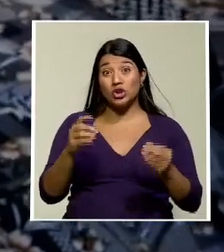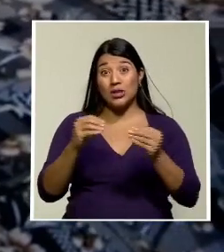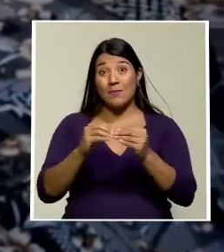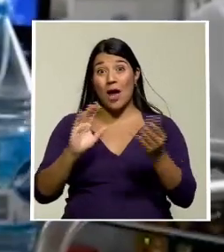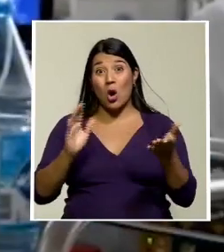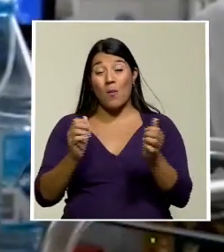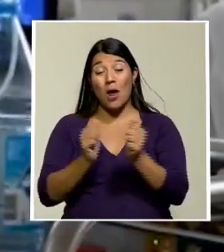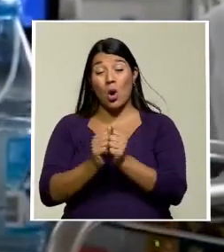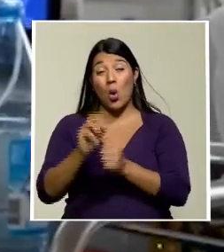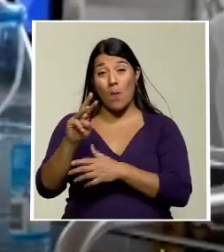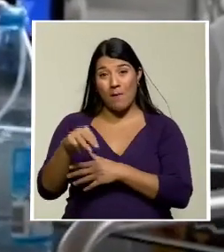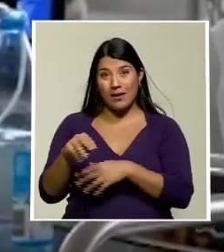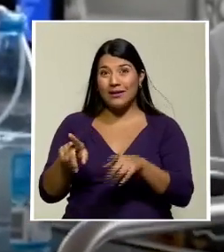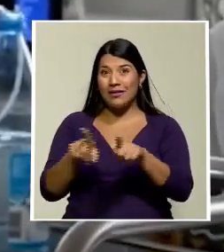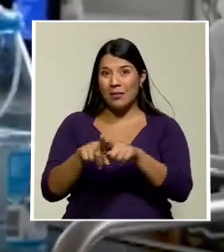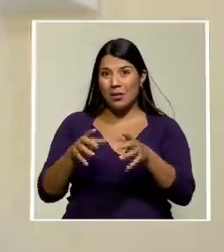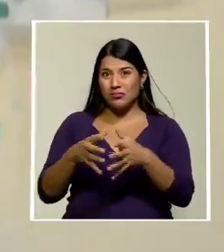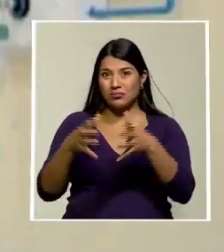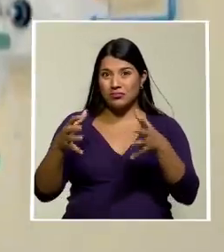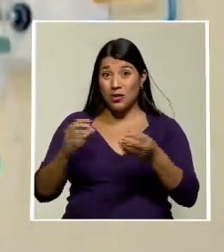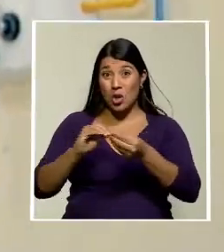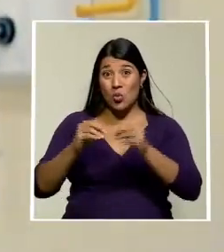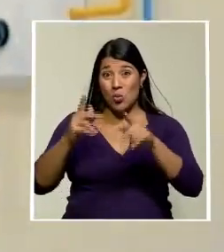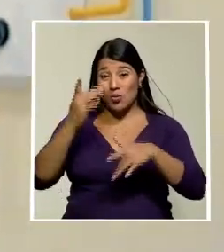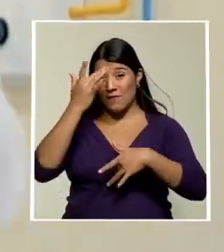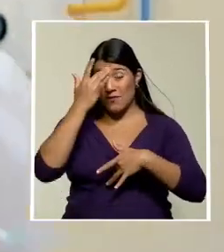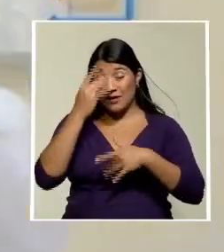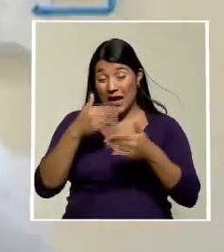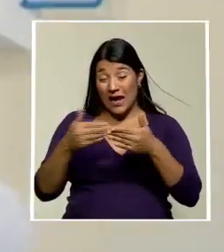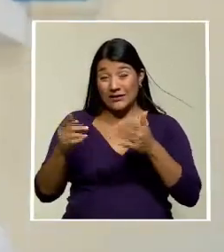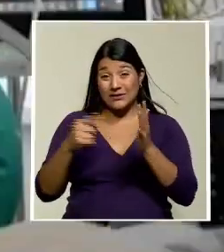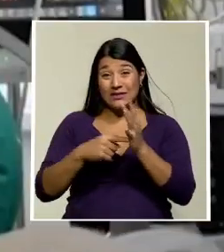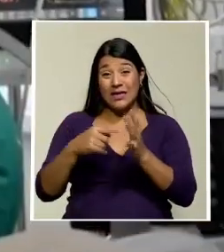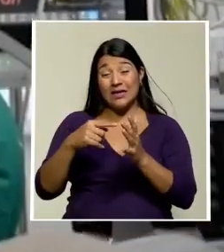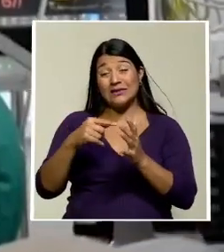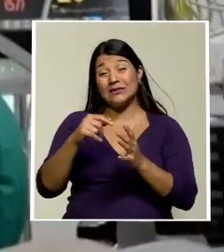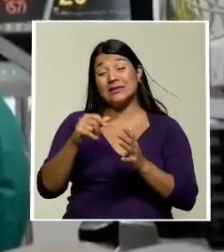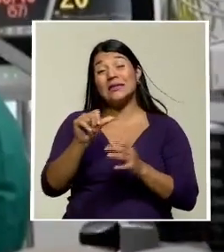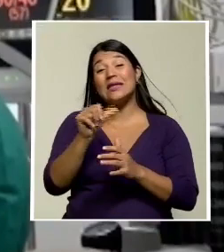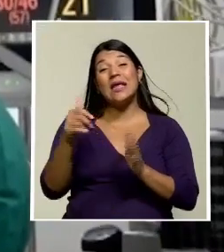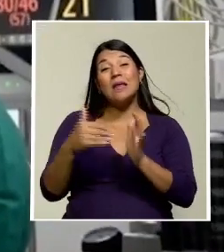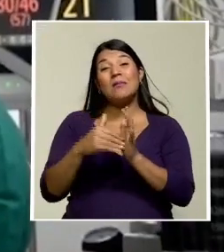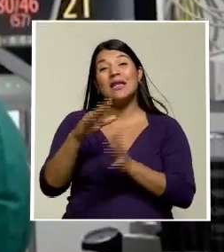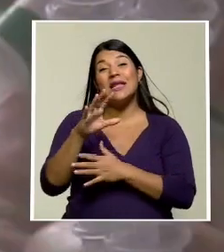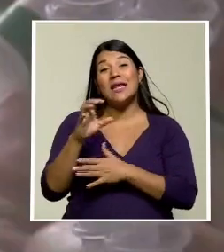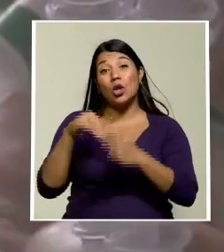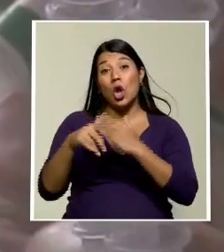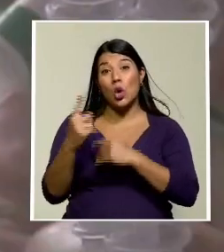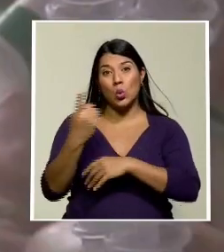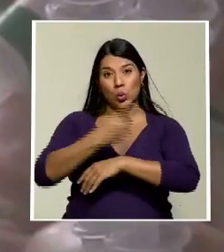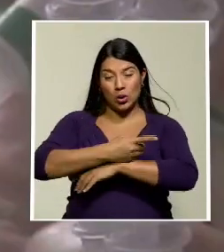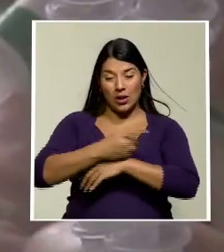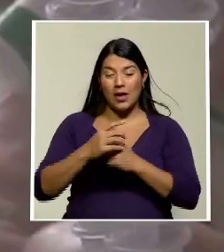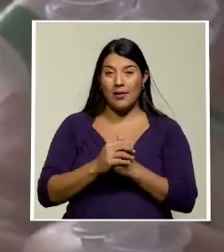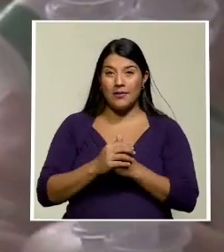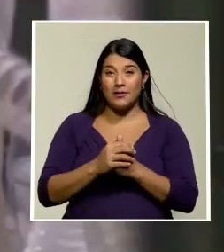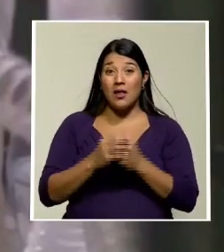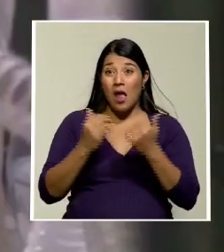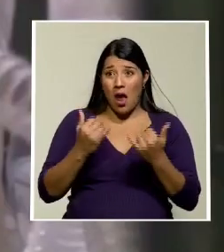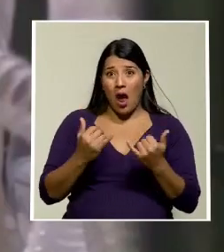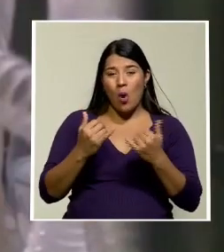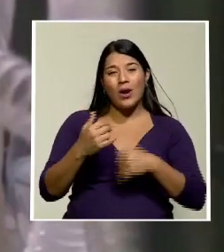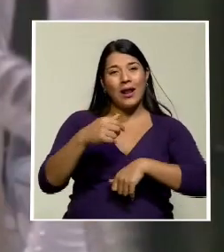también aumenta el número de contagios casi 10.500 en las últimas 24 horas a pesar de la prolongación de las